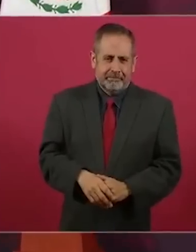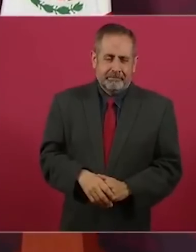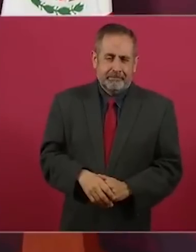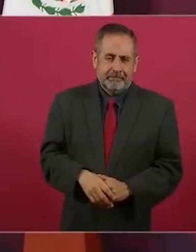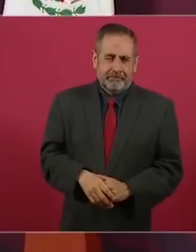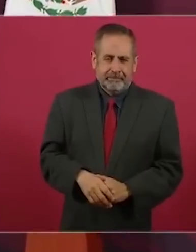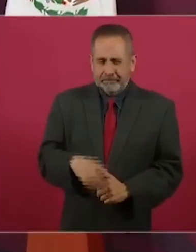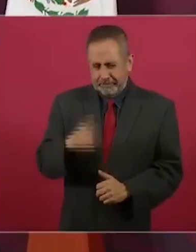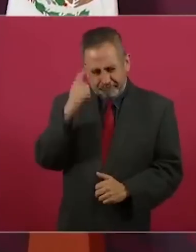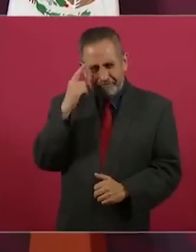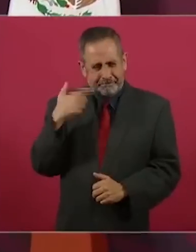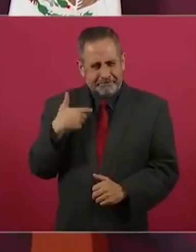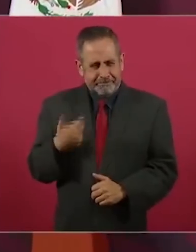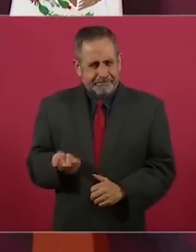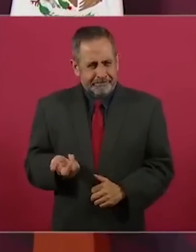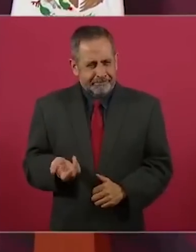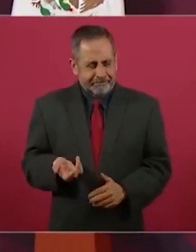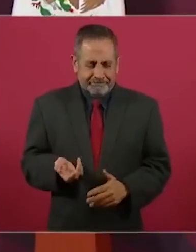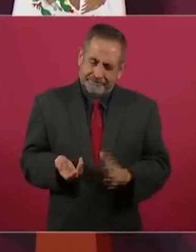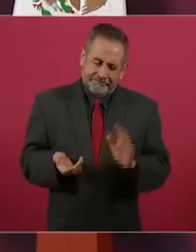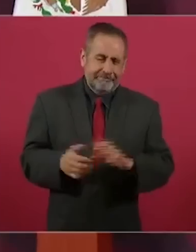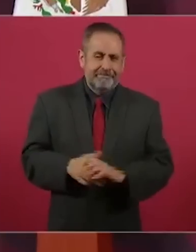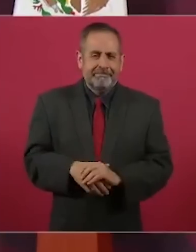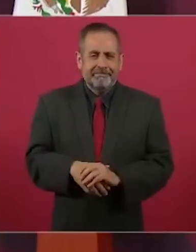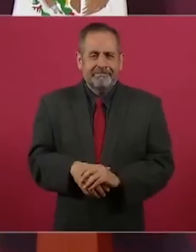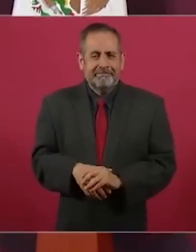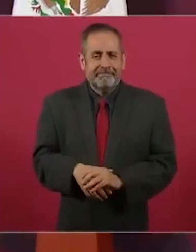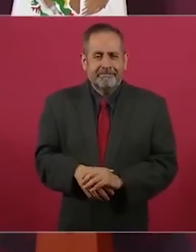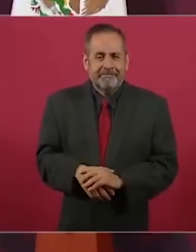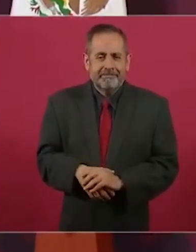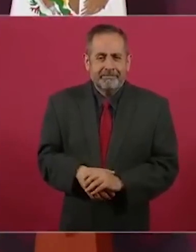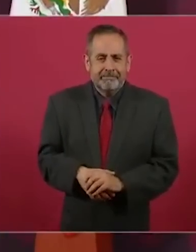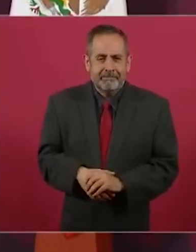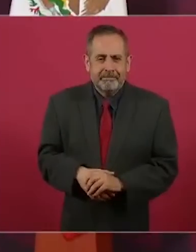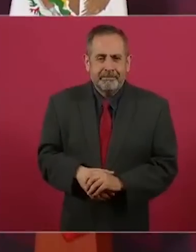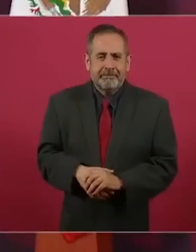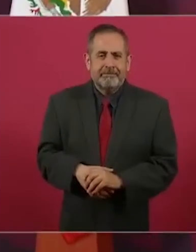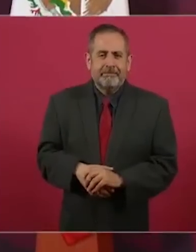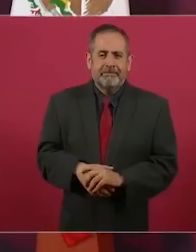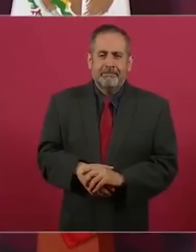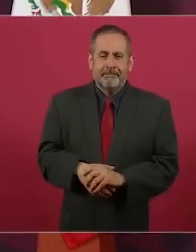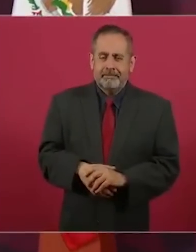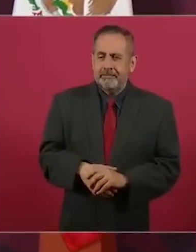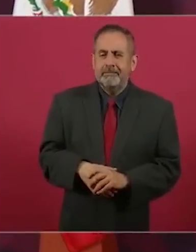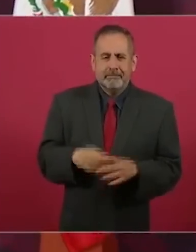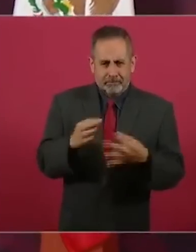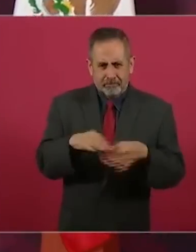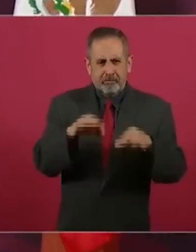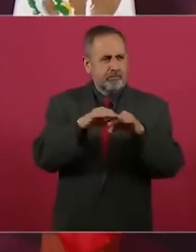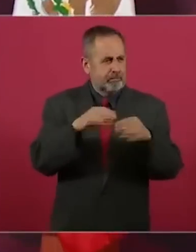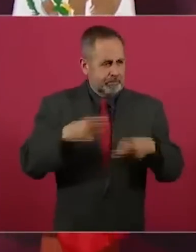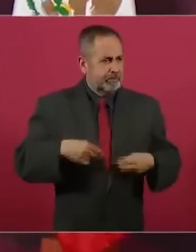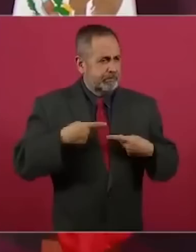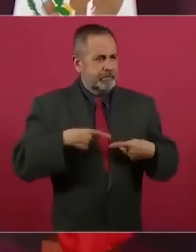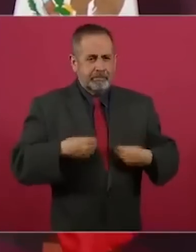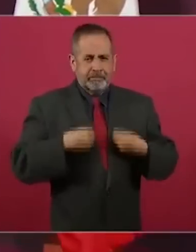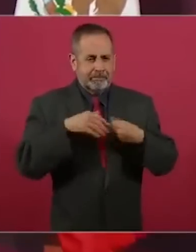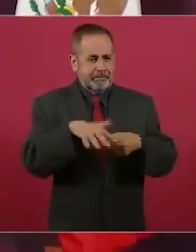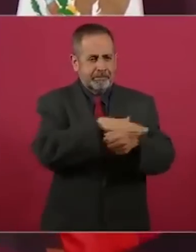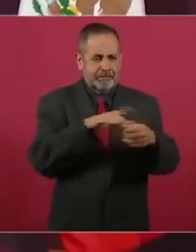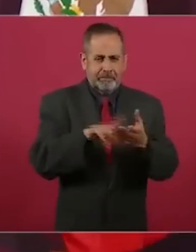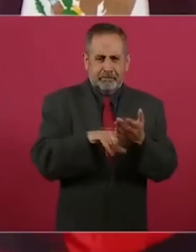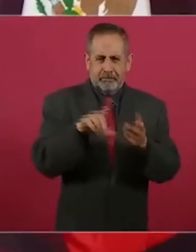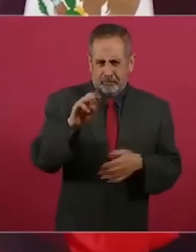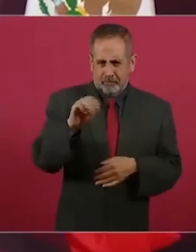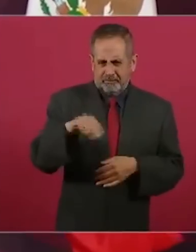O sea, sí, son muy importantes los que viven en las lomas. Son los